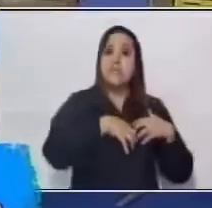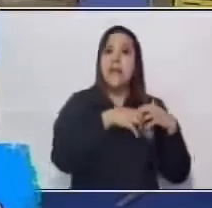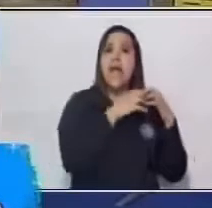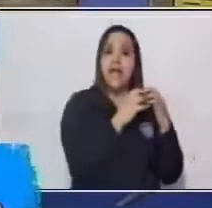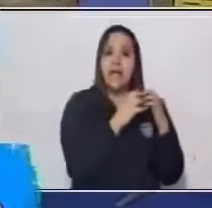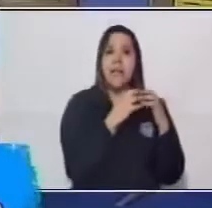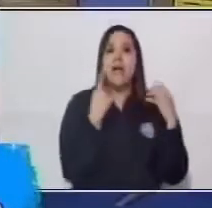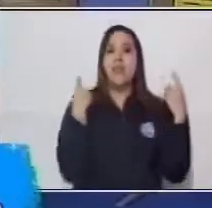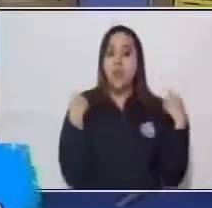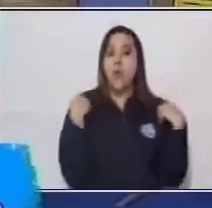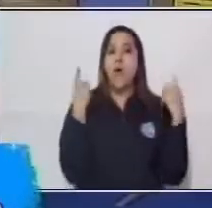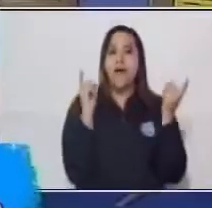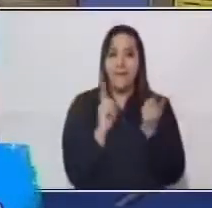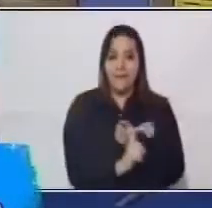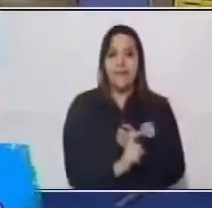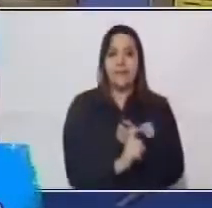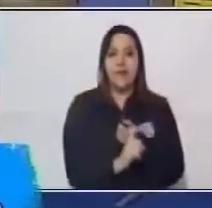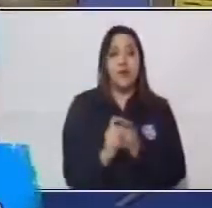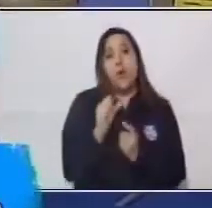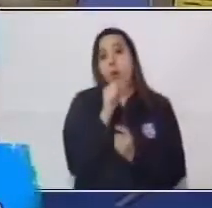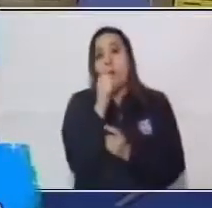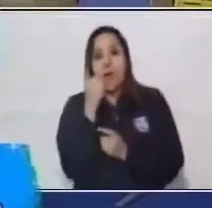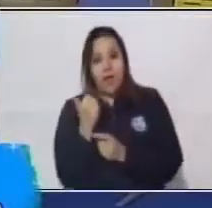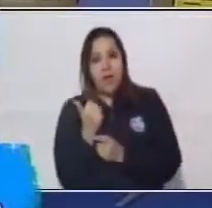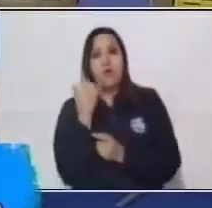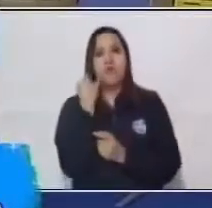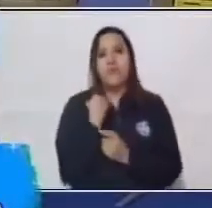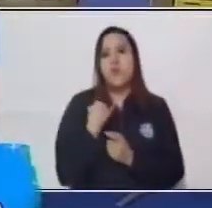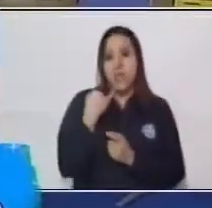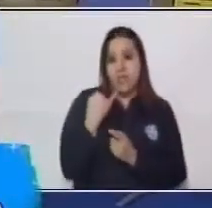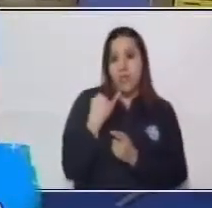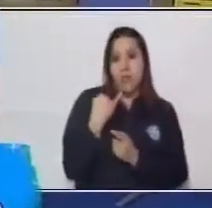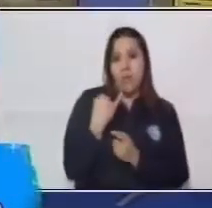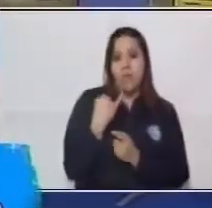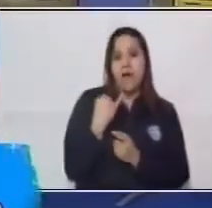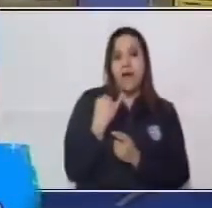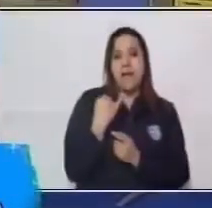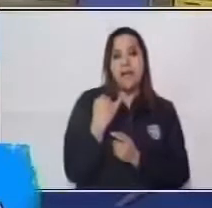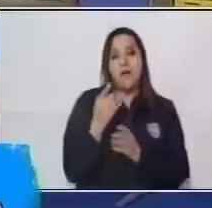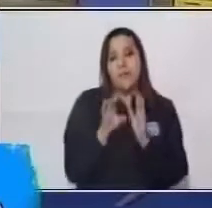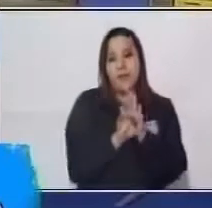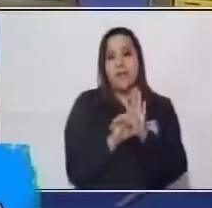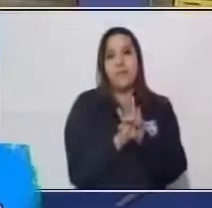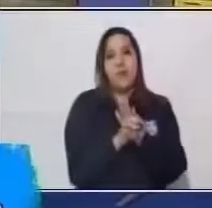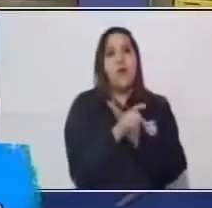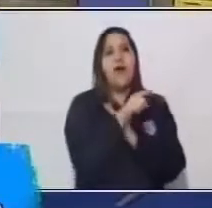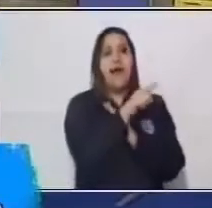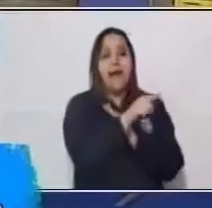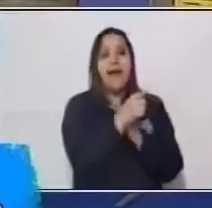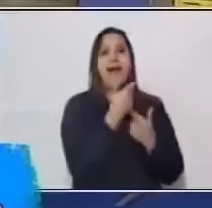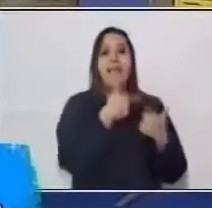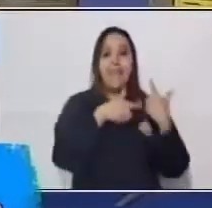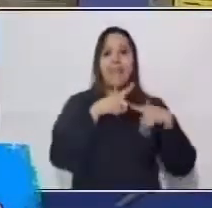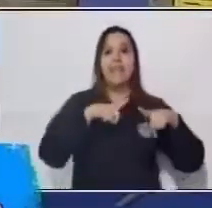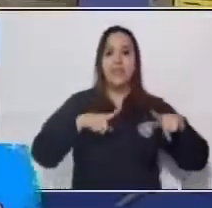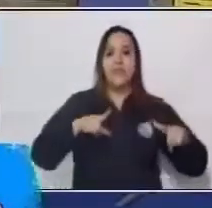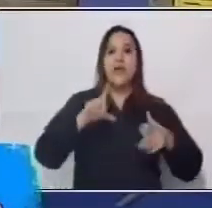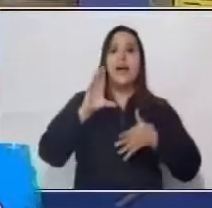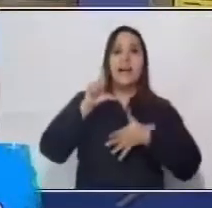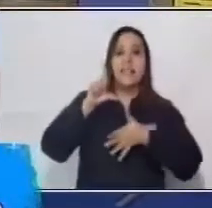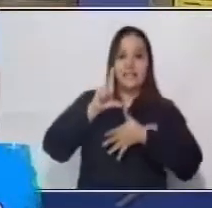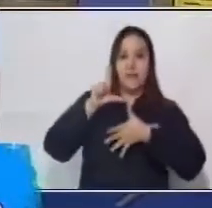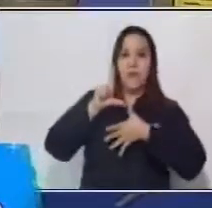español o en un idioma originario son y pertenecen a la literatura hispanoamericana.